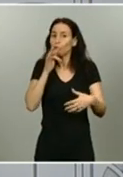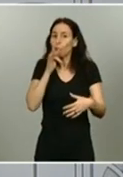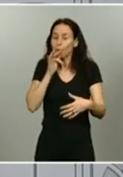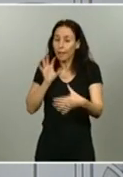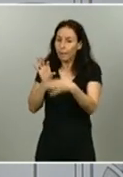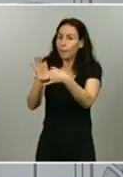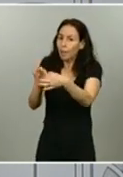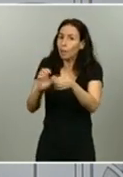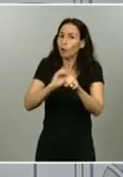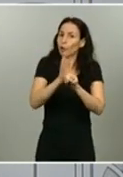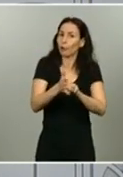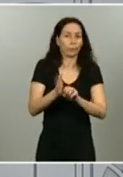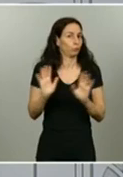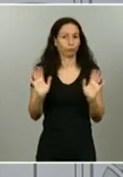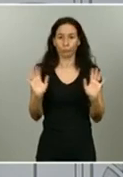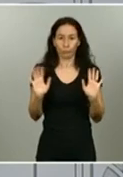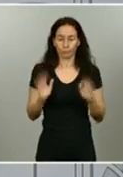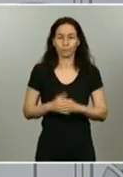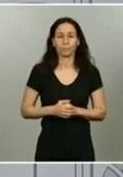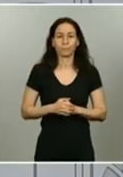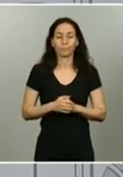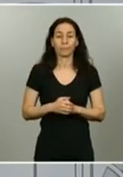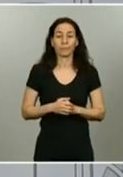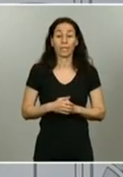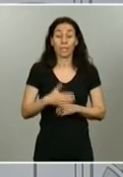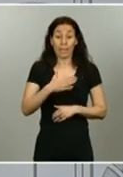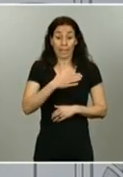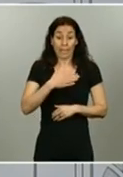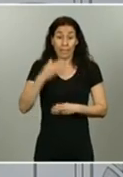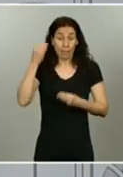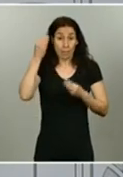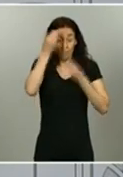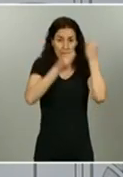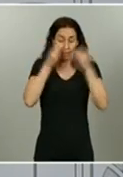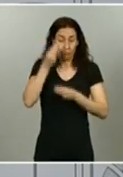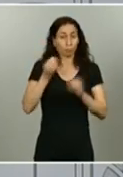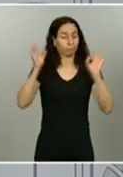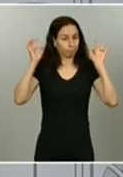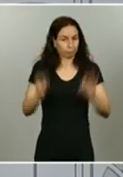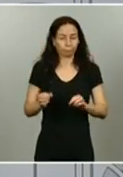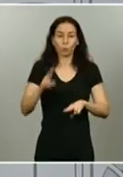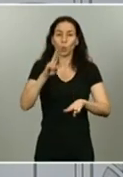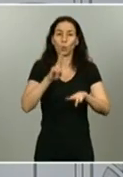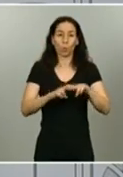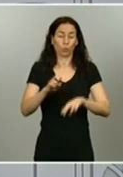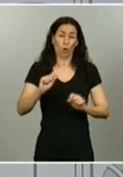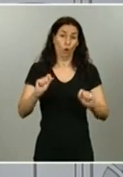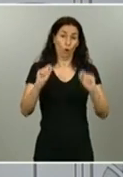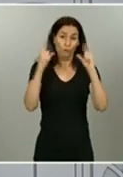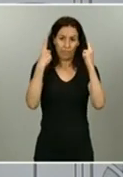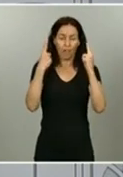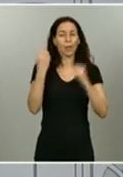No me gustaría pensar que cuando hacemos un luto oficial lo hacemos únicamente por los que tengo un diagnóstico de confirmación,